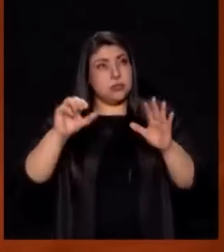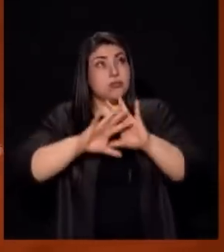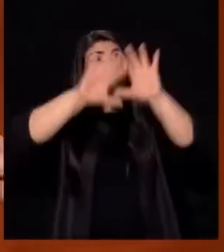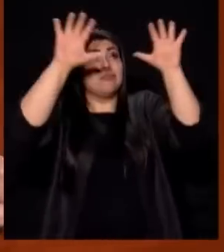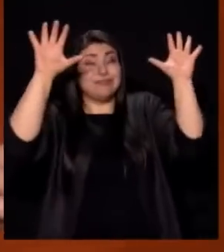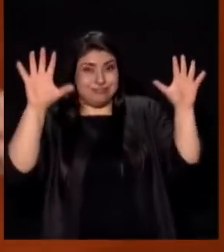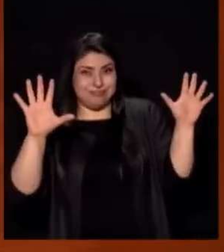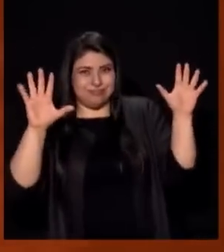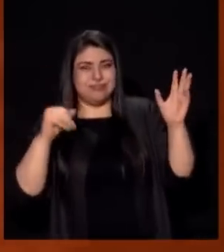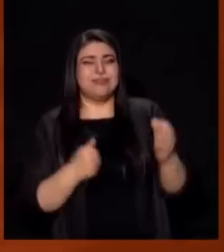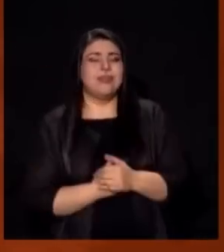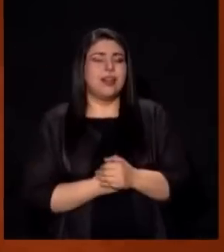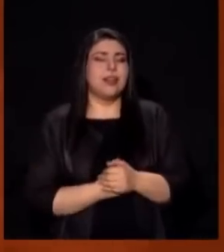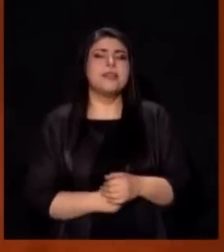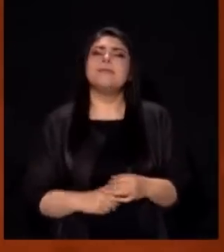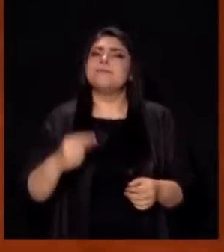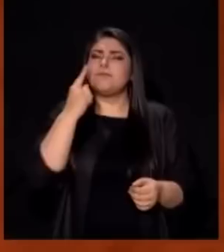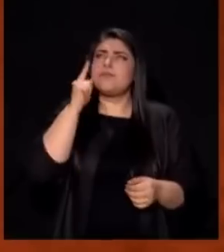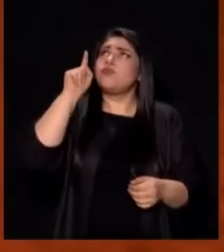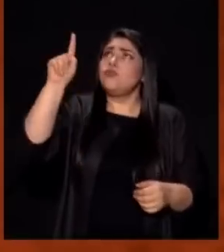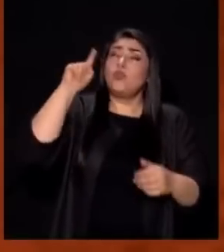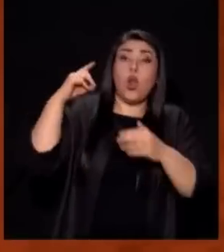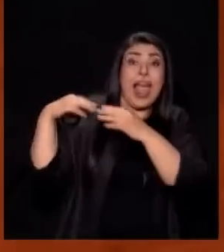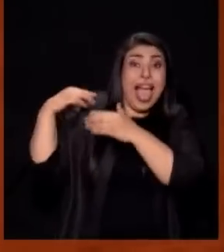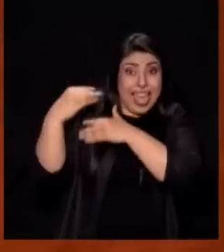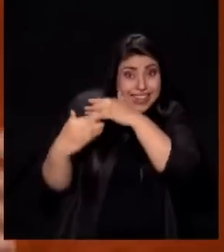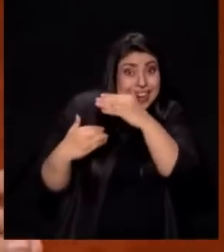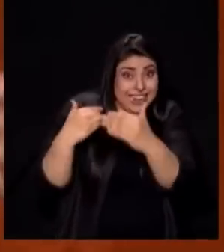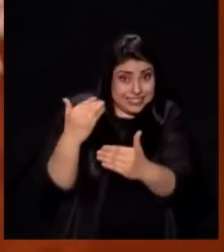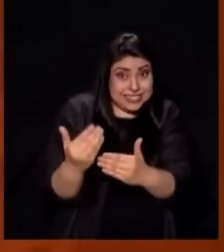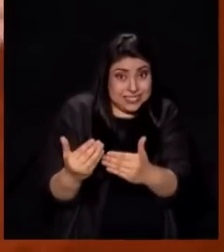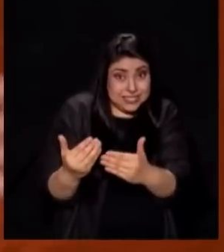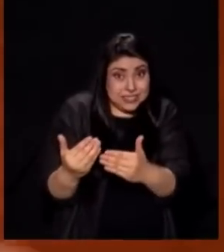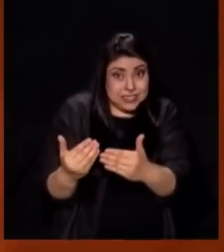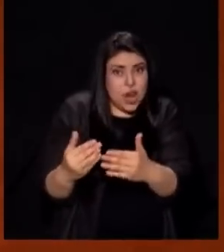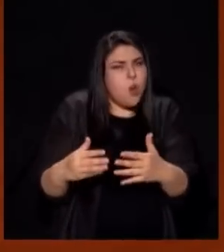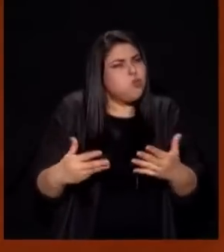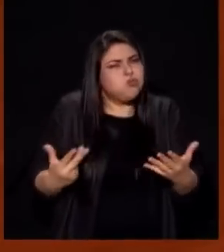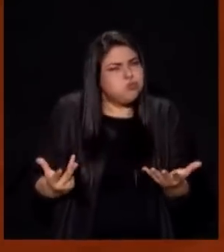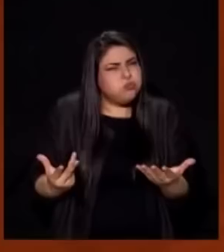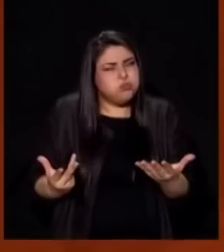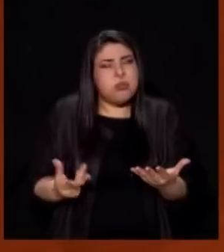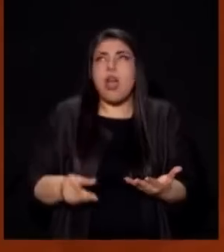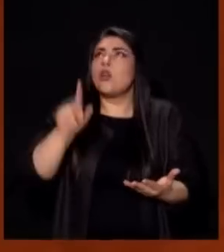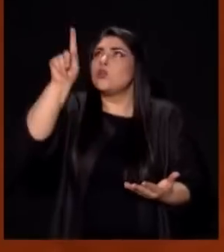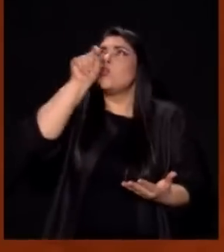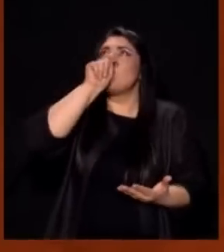Que Dios nos ha dejado Son sus Promesas